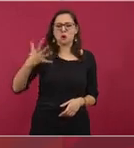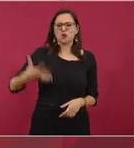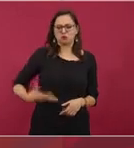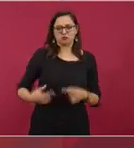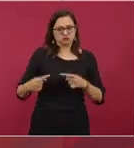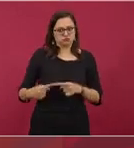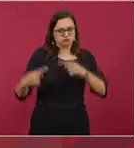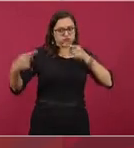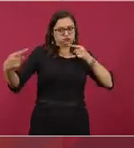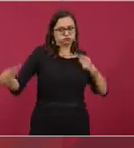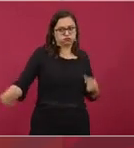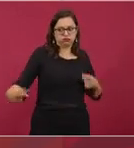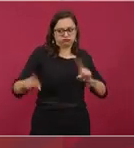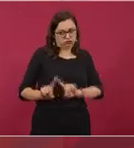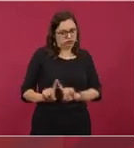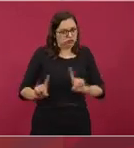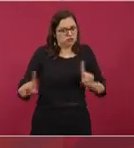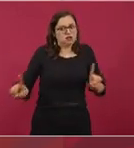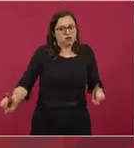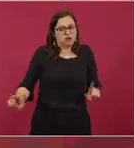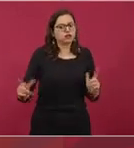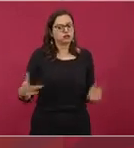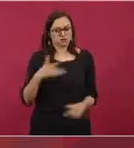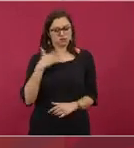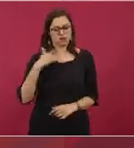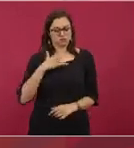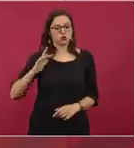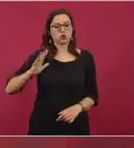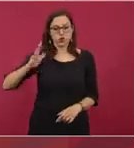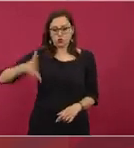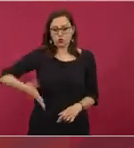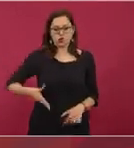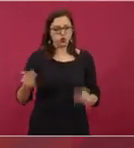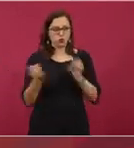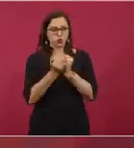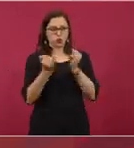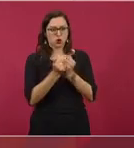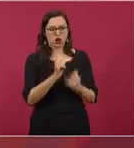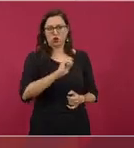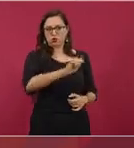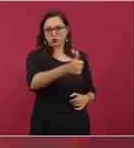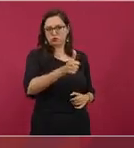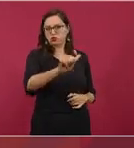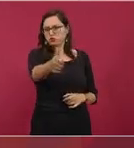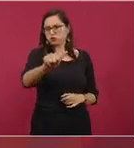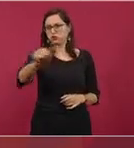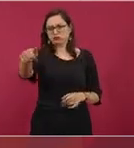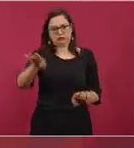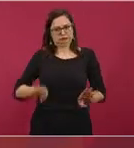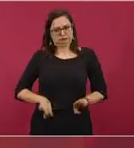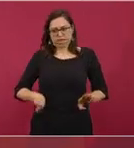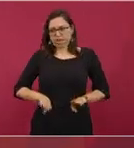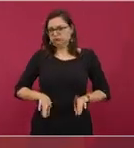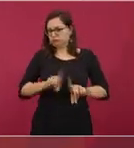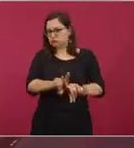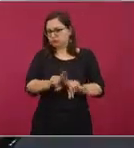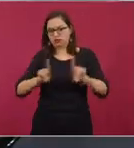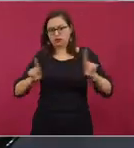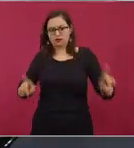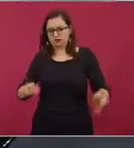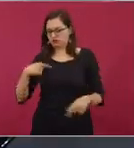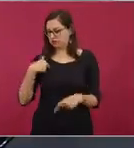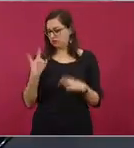el que tengamos esas diferencias y así con otros de tiempo atrás porque